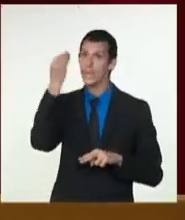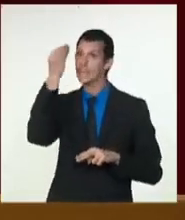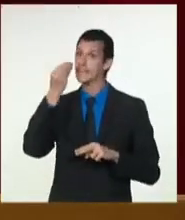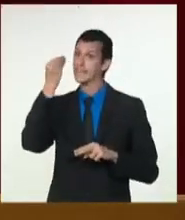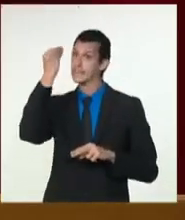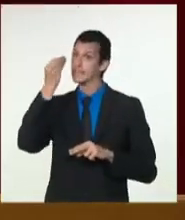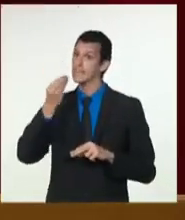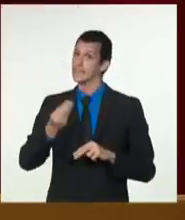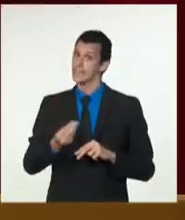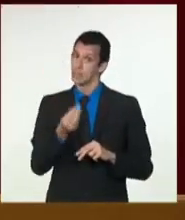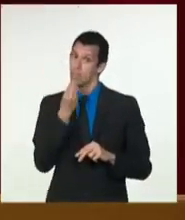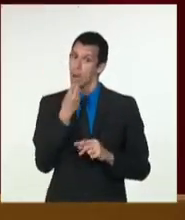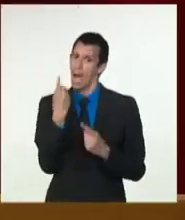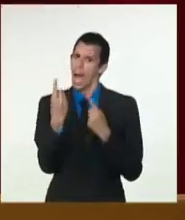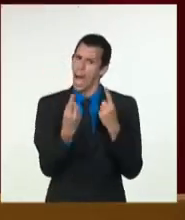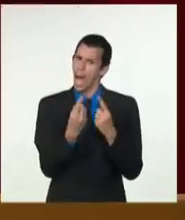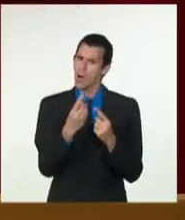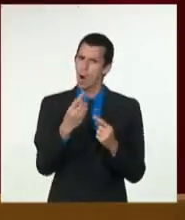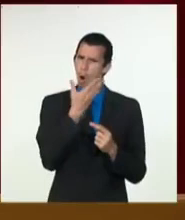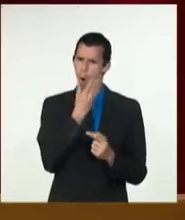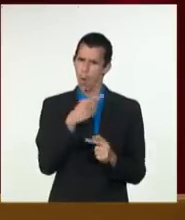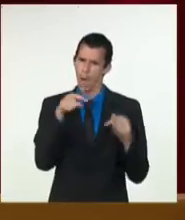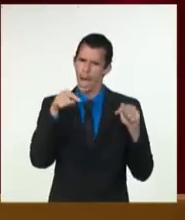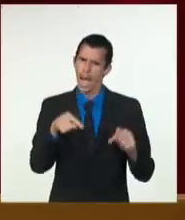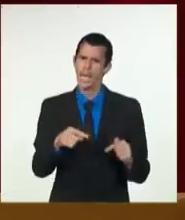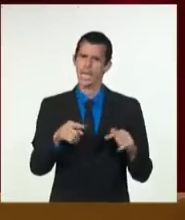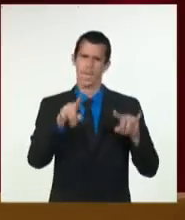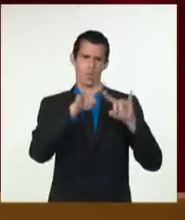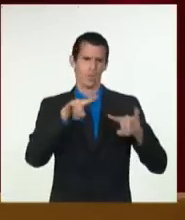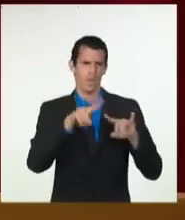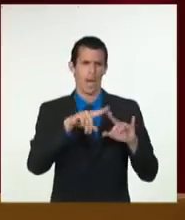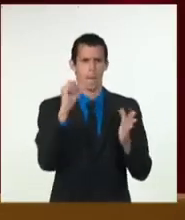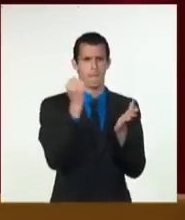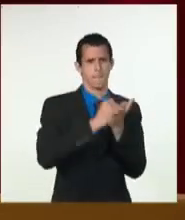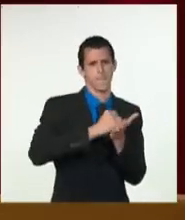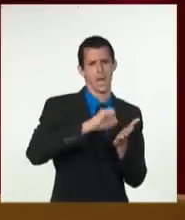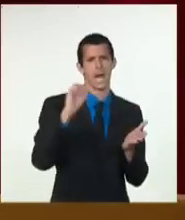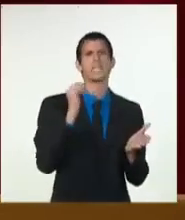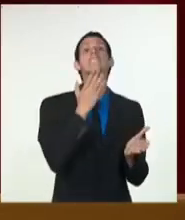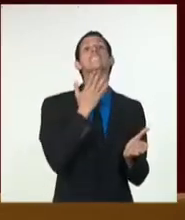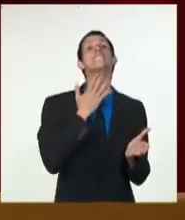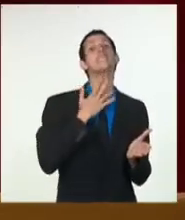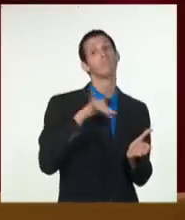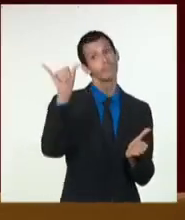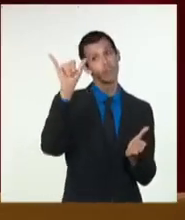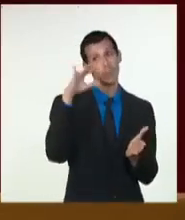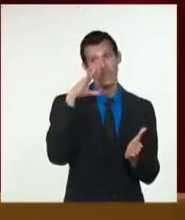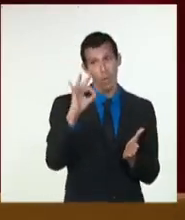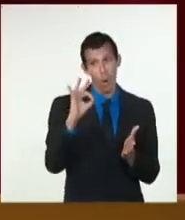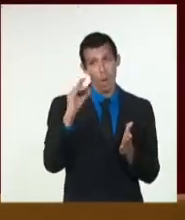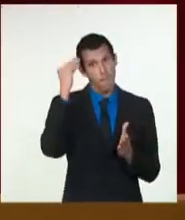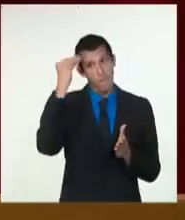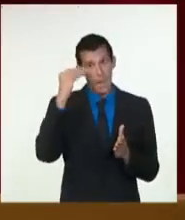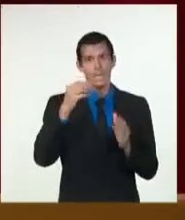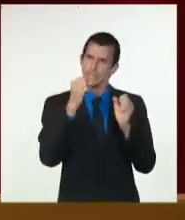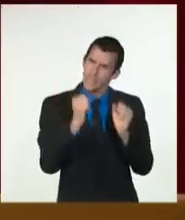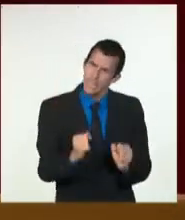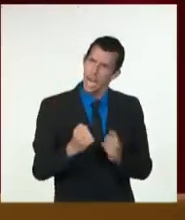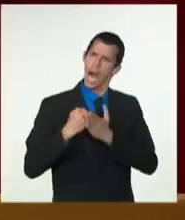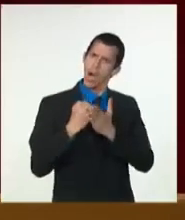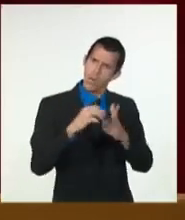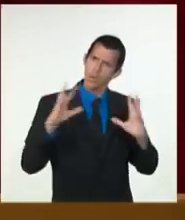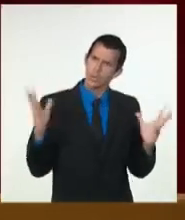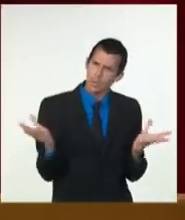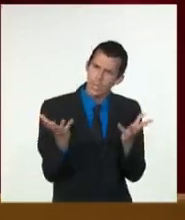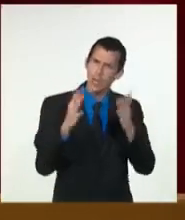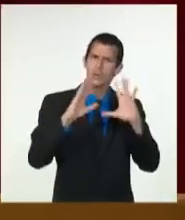desarrollar en el país sus proyectos de vida con una participación activa en los destinos de la nación de sus padres y